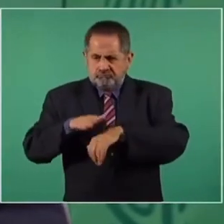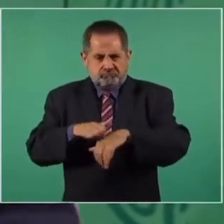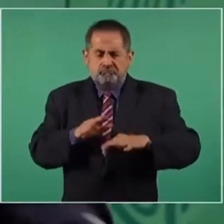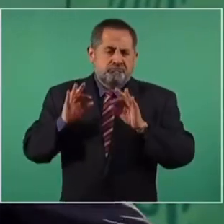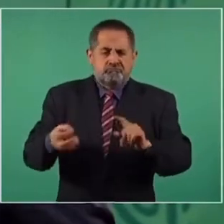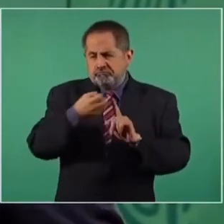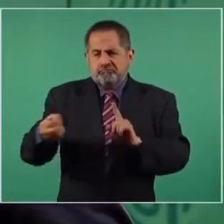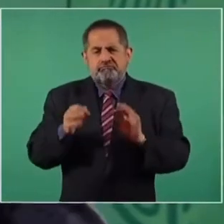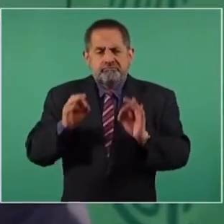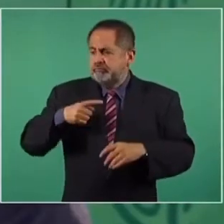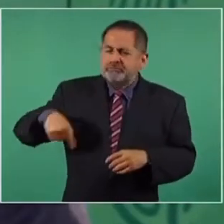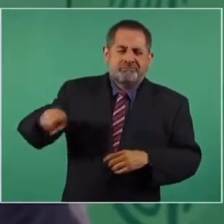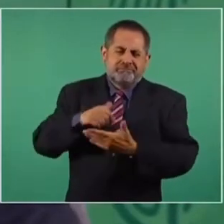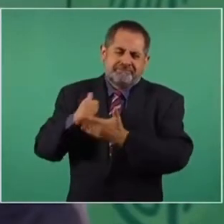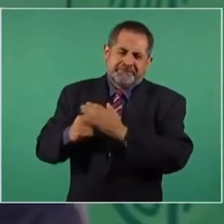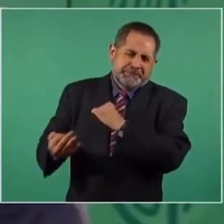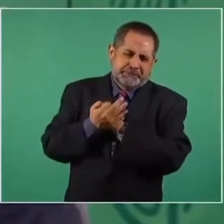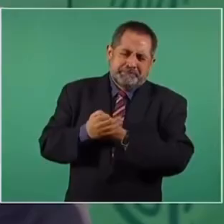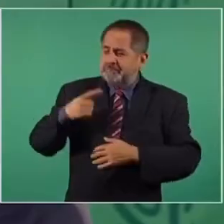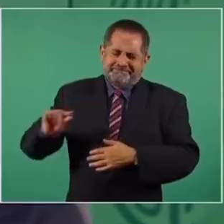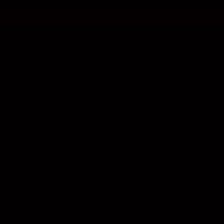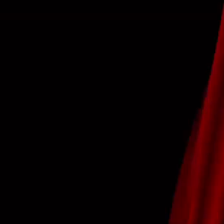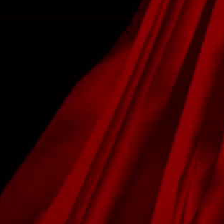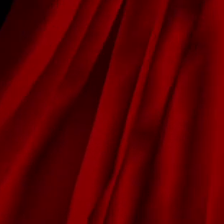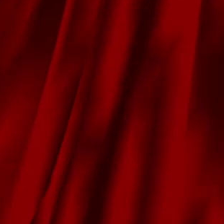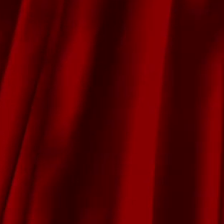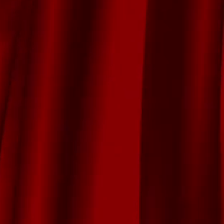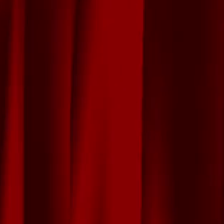que me han ayudado muchísimo. Es un equipo de primera.